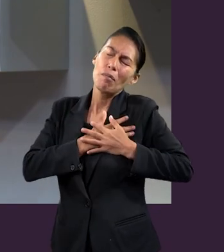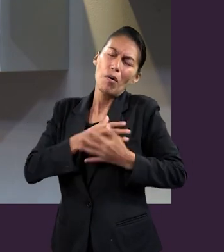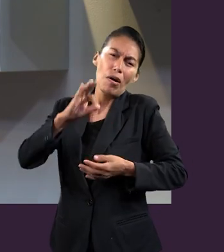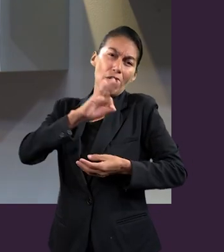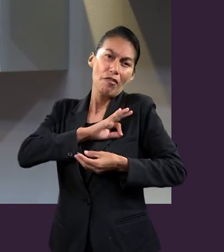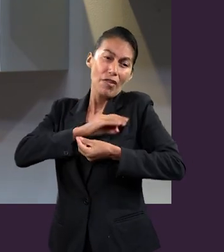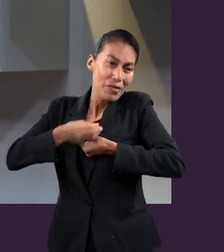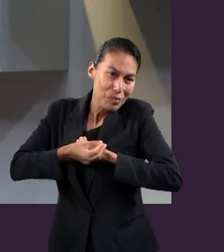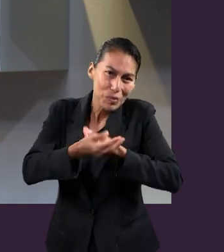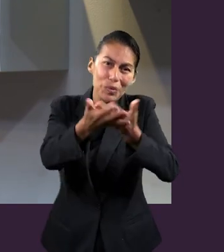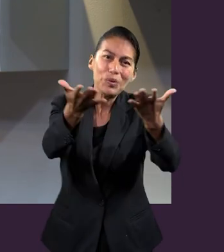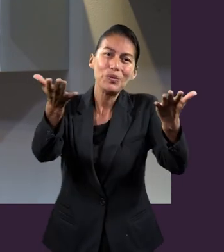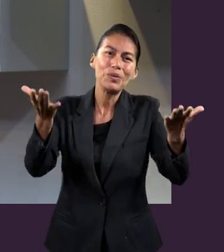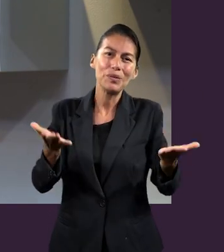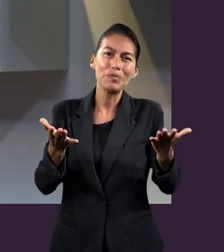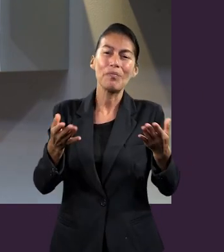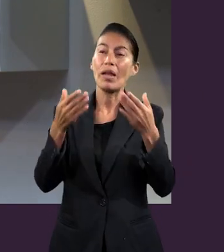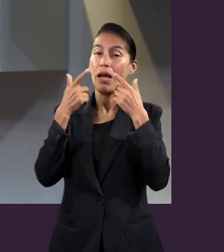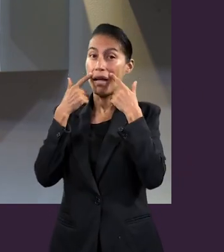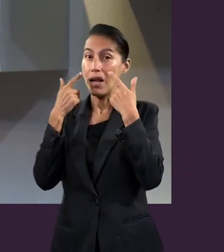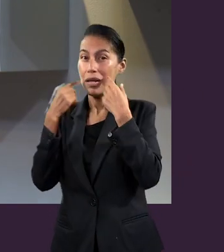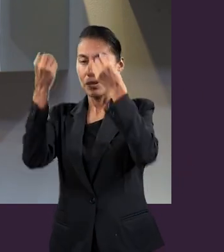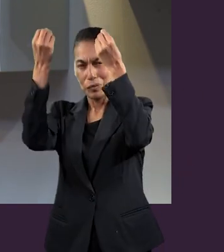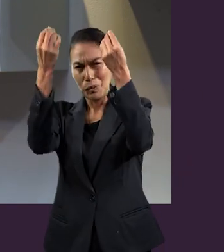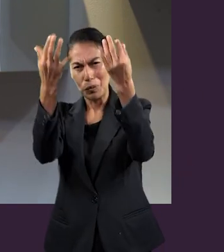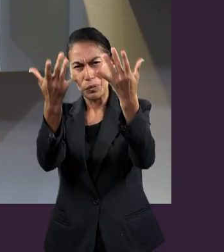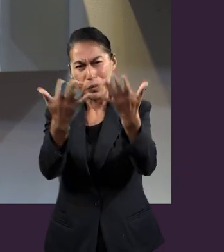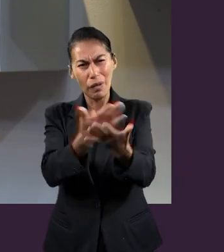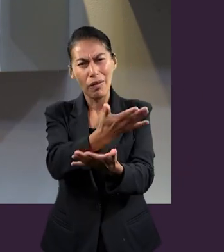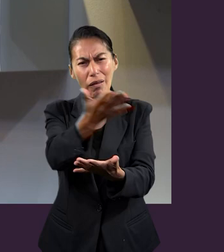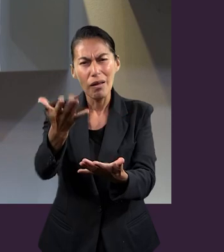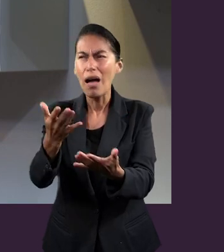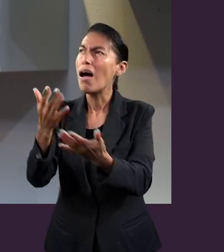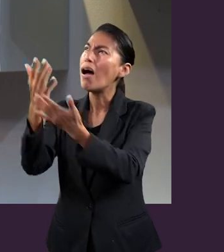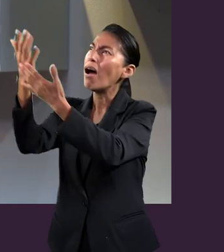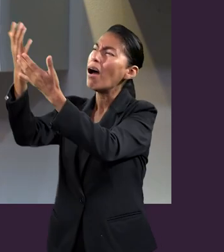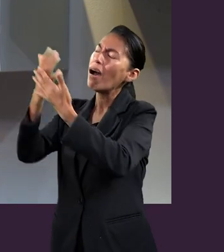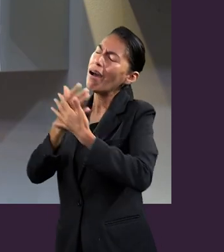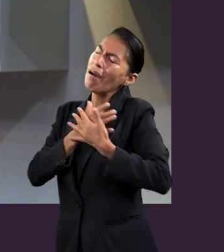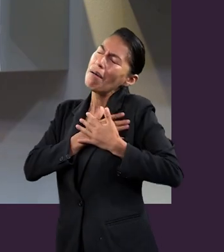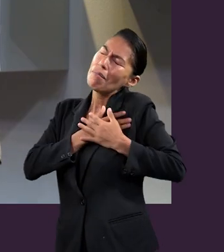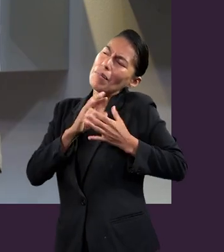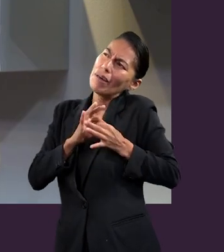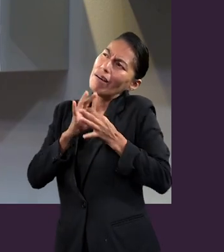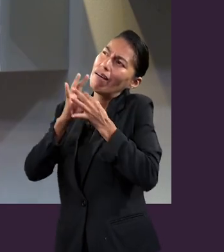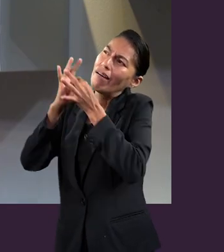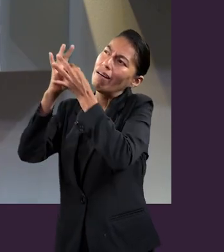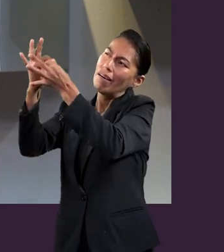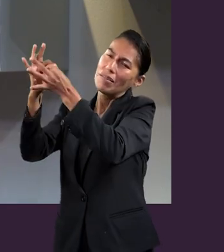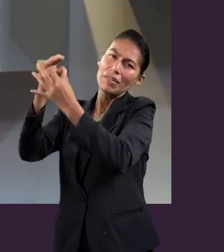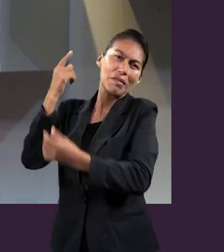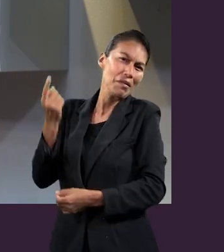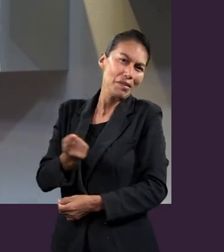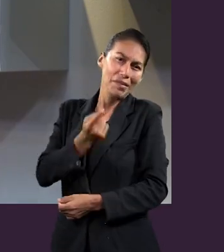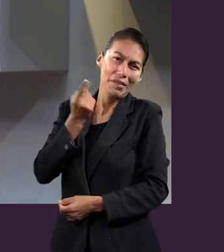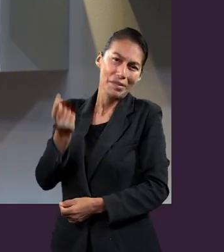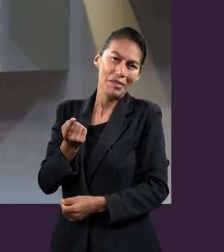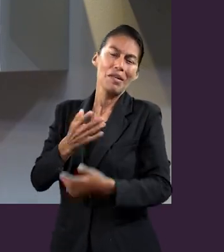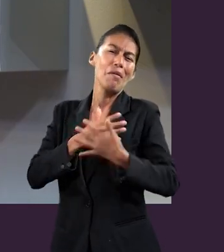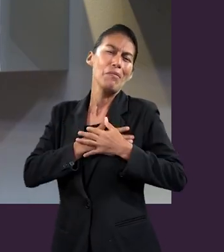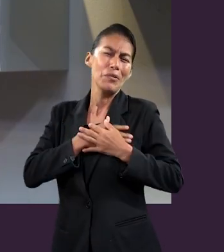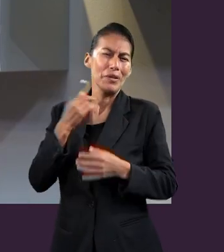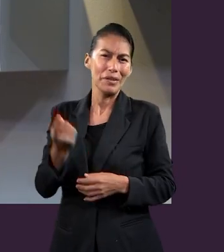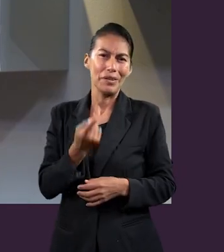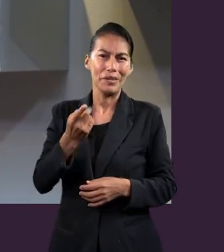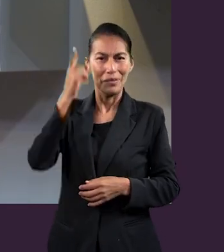a los hermanos. La gracia sea con todos los que aman a nuestro Señor Jesucristo con amor imperecedero. Que Dios